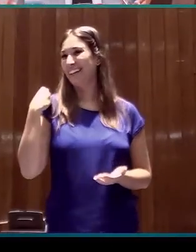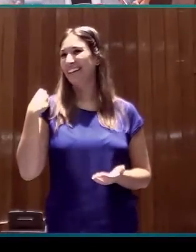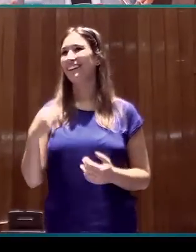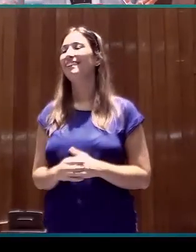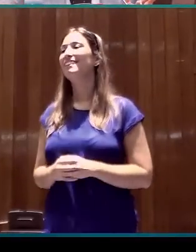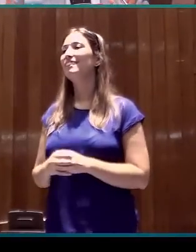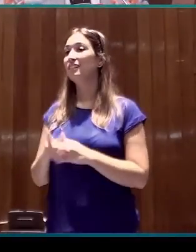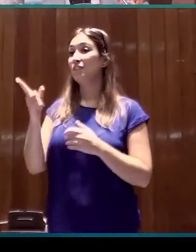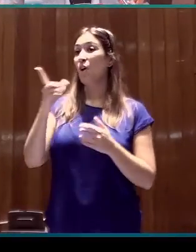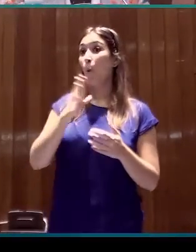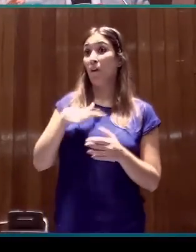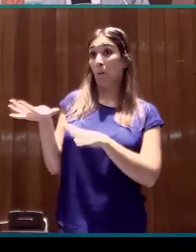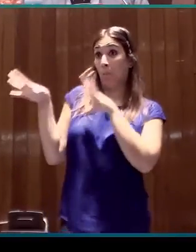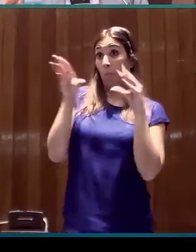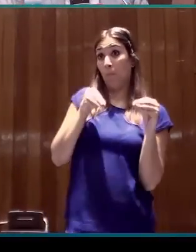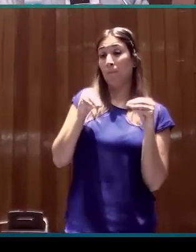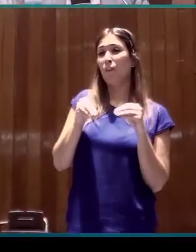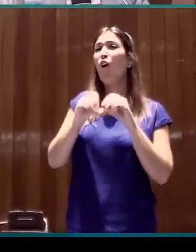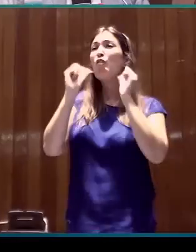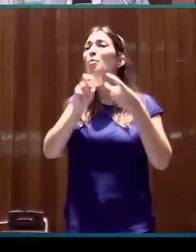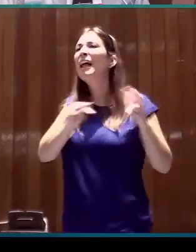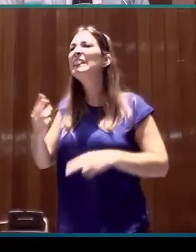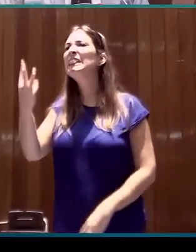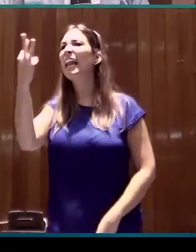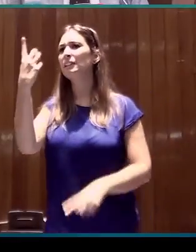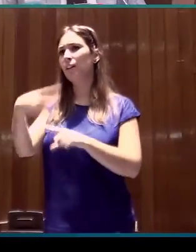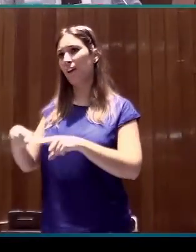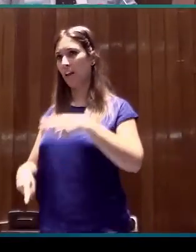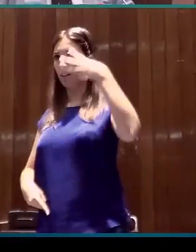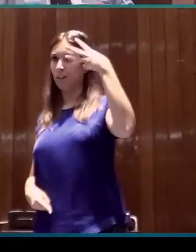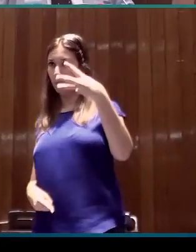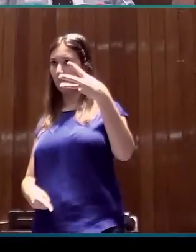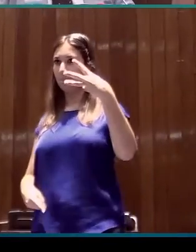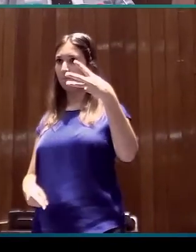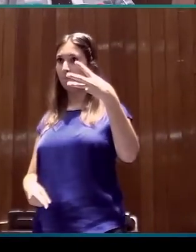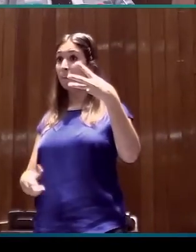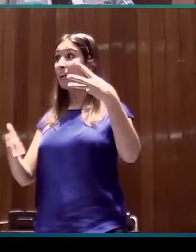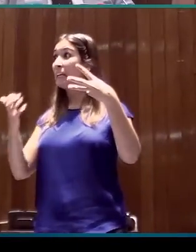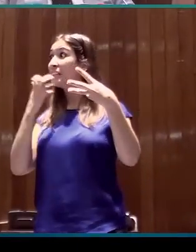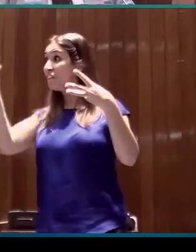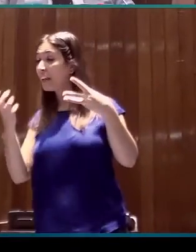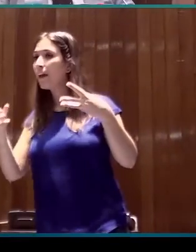se pueden traducir, se pueden interpretar de tres maneras diferentes. Si viene, avísame.